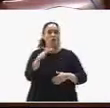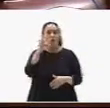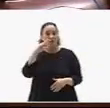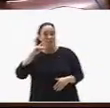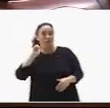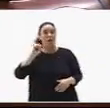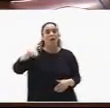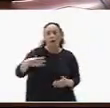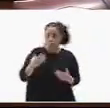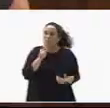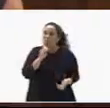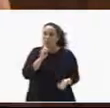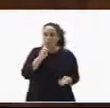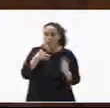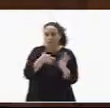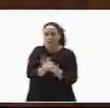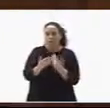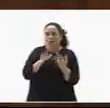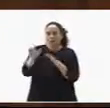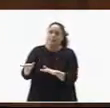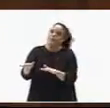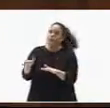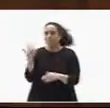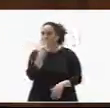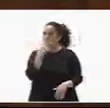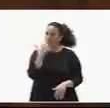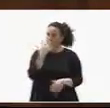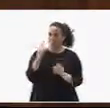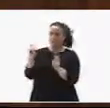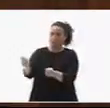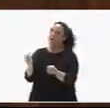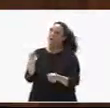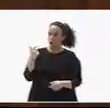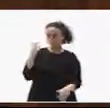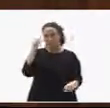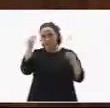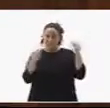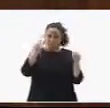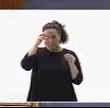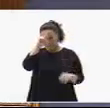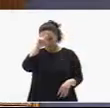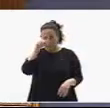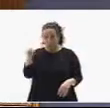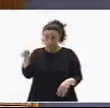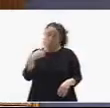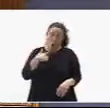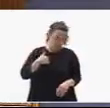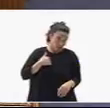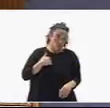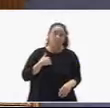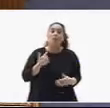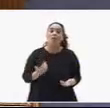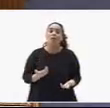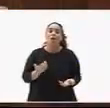clientelismo y que a usted le ha traído bastante quebradero de cabeza, yo usted mismo lo ha dicho. Y por último,